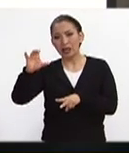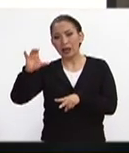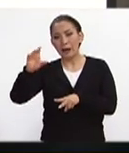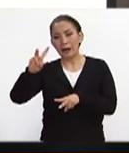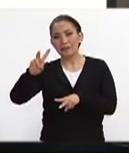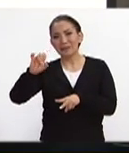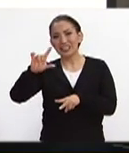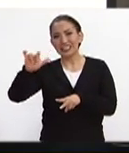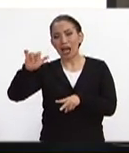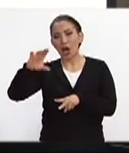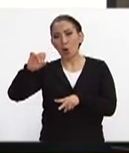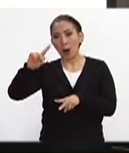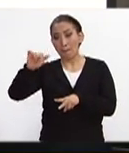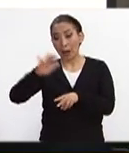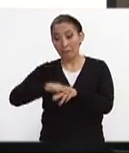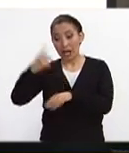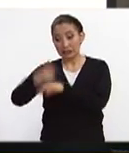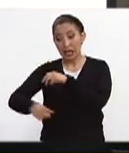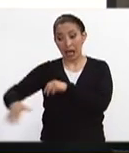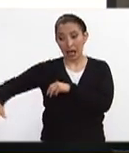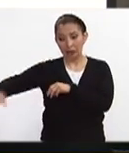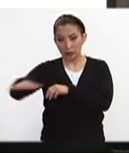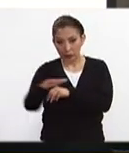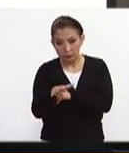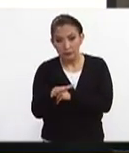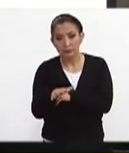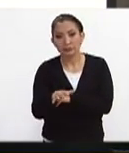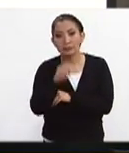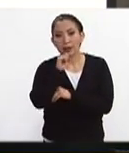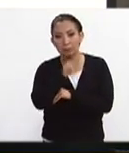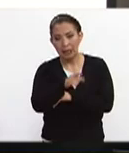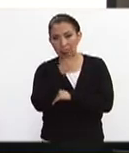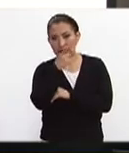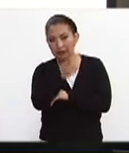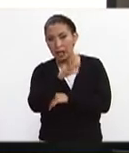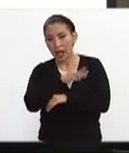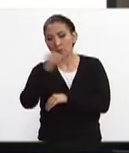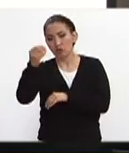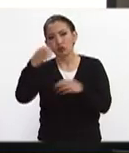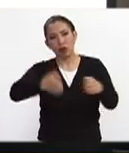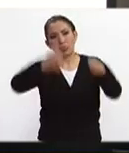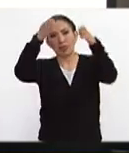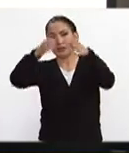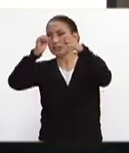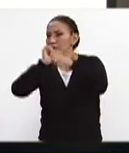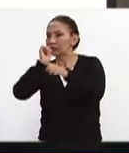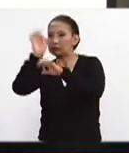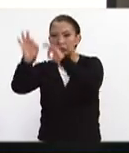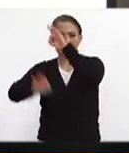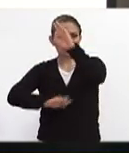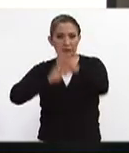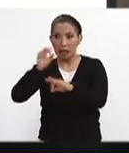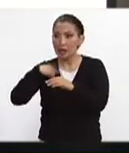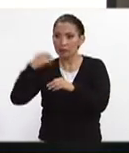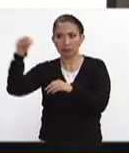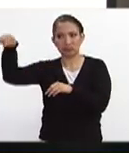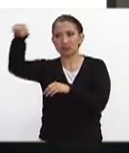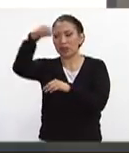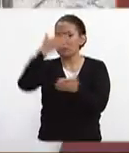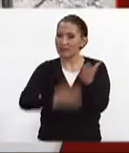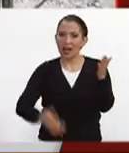Villacuapa son las más dañadas también cabe decir que hay muchos edificios que no han sido atendidos y que hay muchos